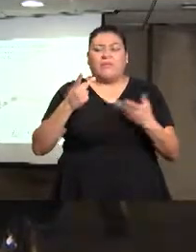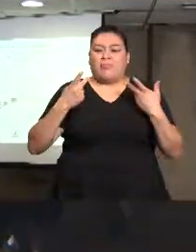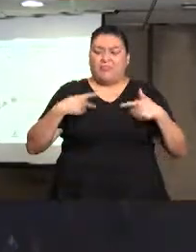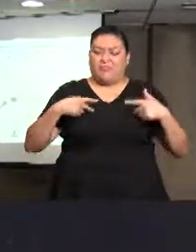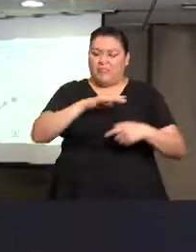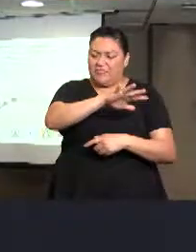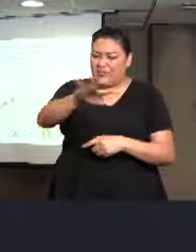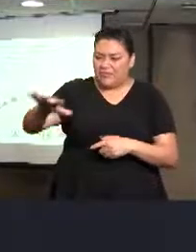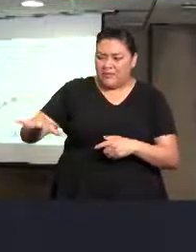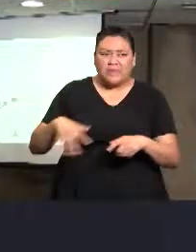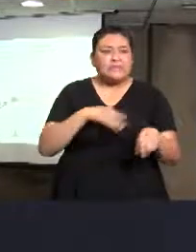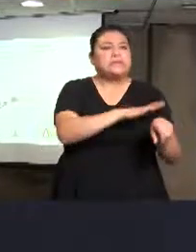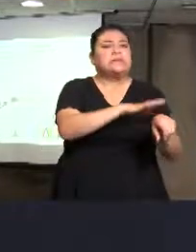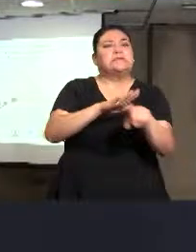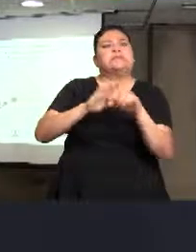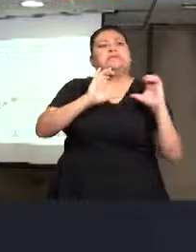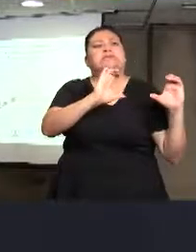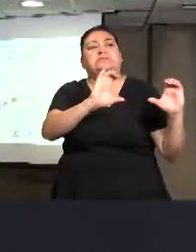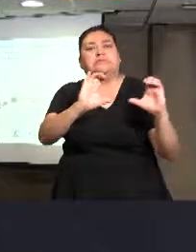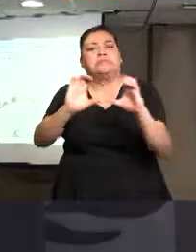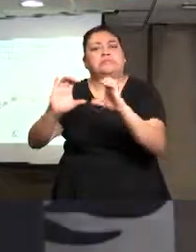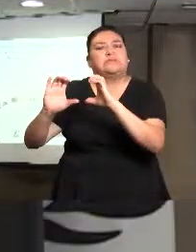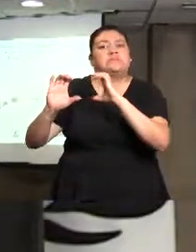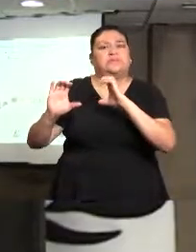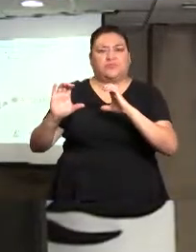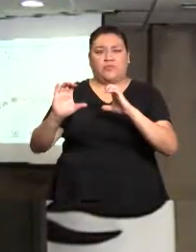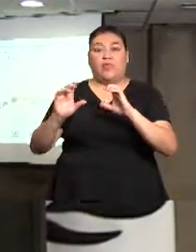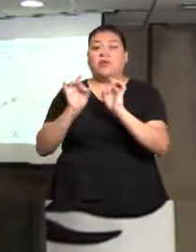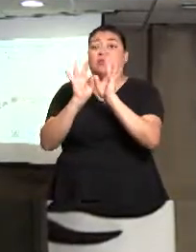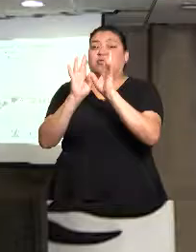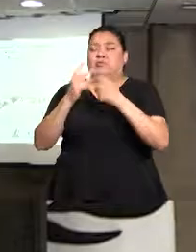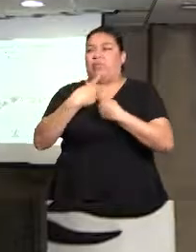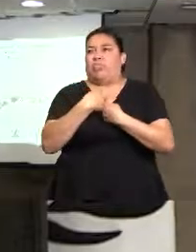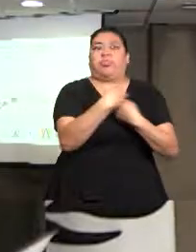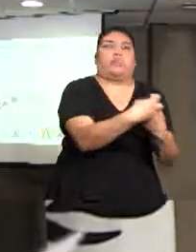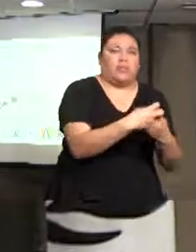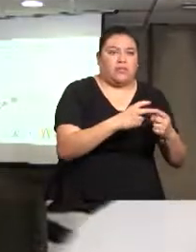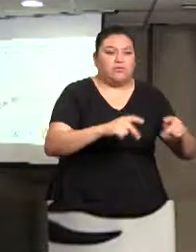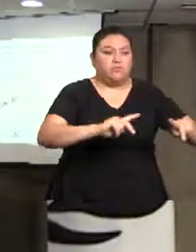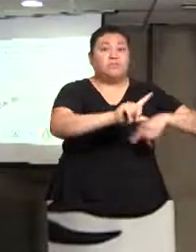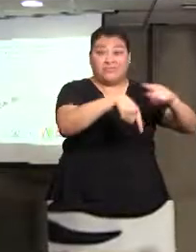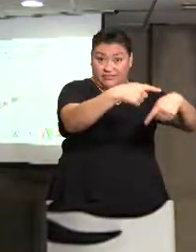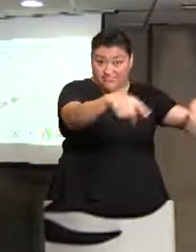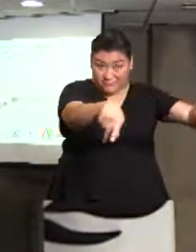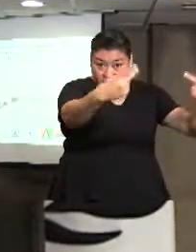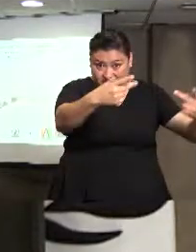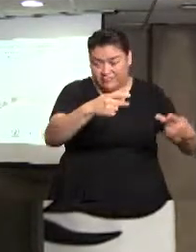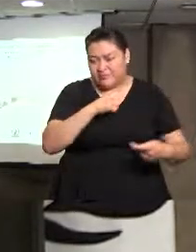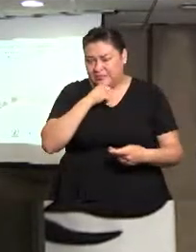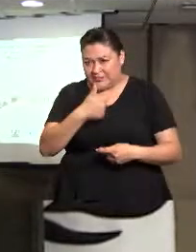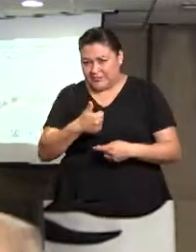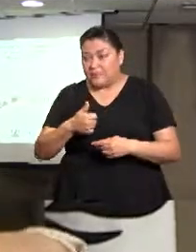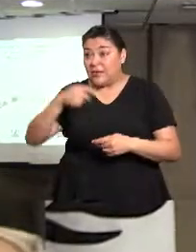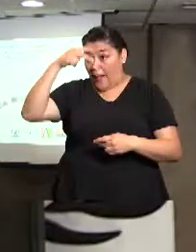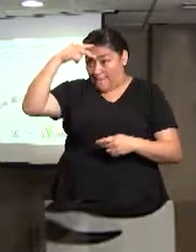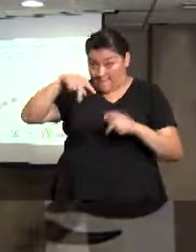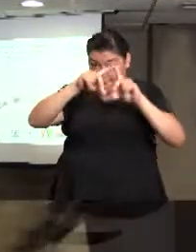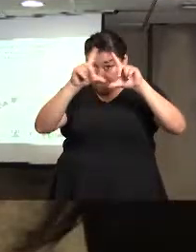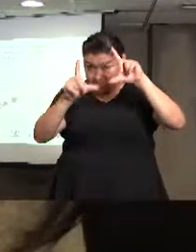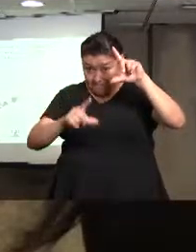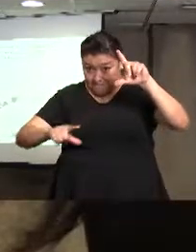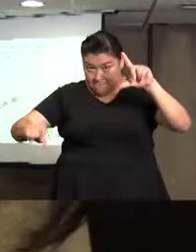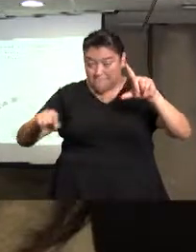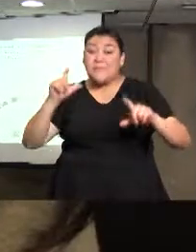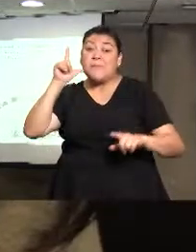ciudadano están buscando prevenir la trata de personas. Entonces, vamos a realizar el día de mañana un evento a nivel nacional. Es una